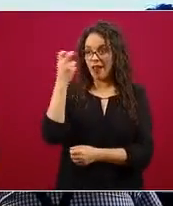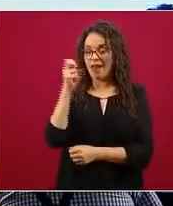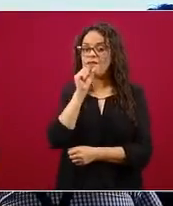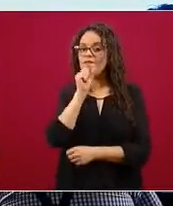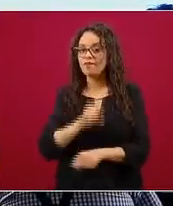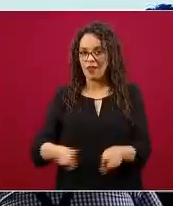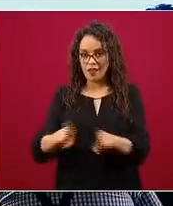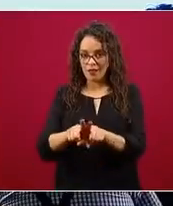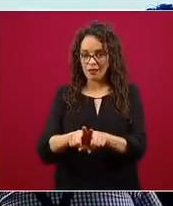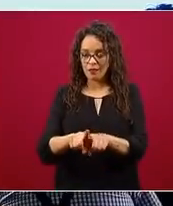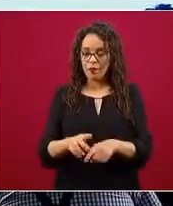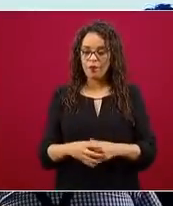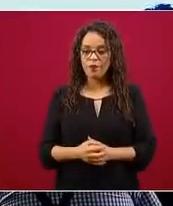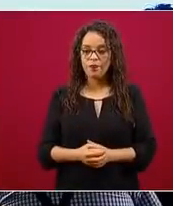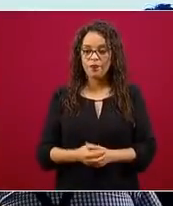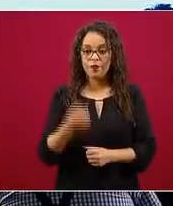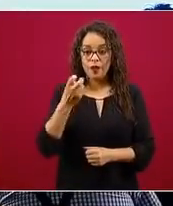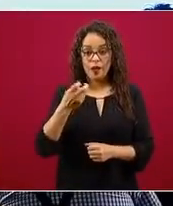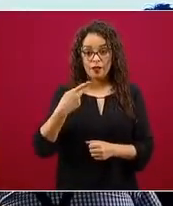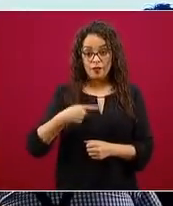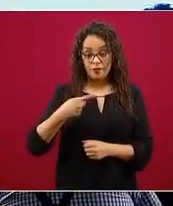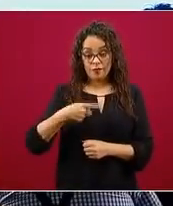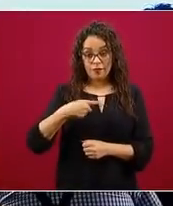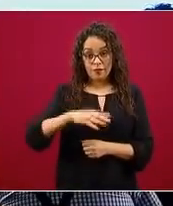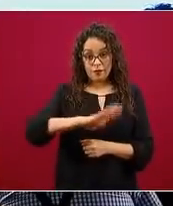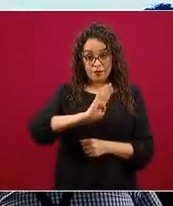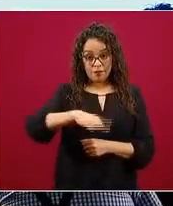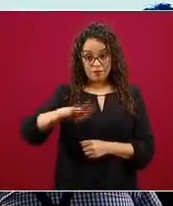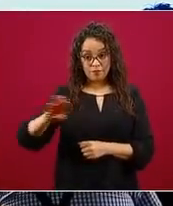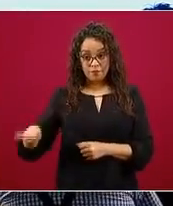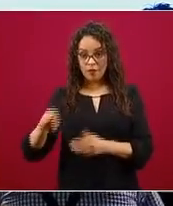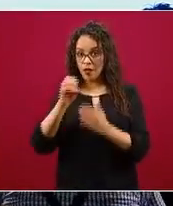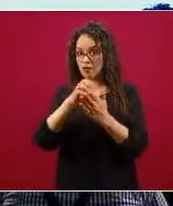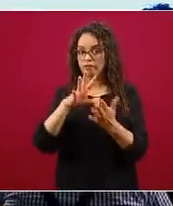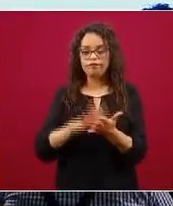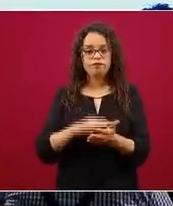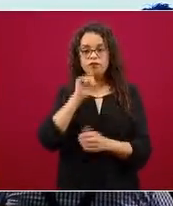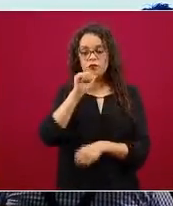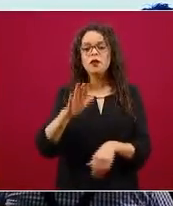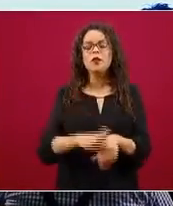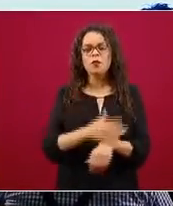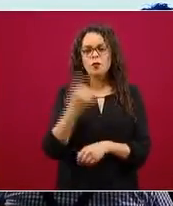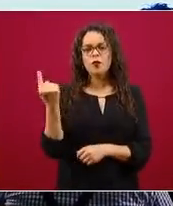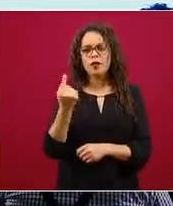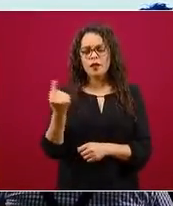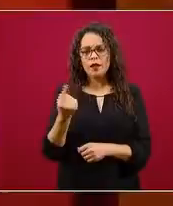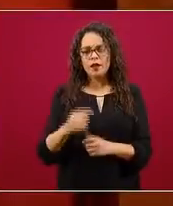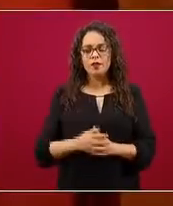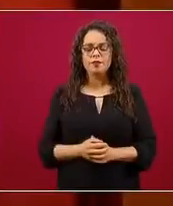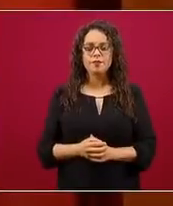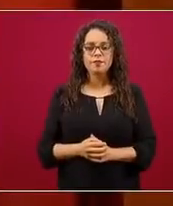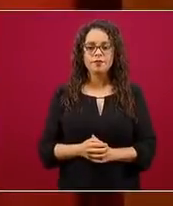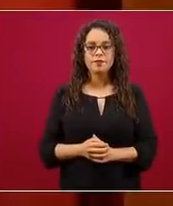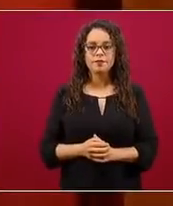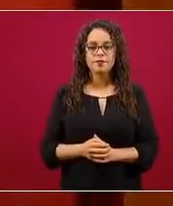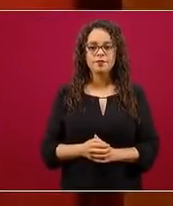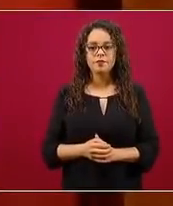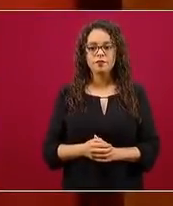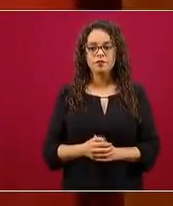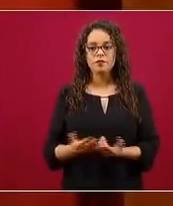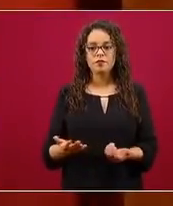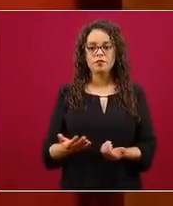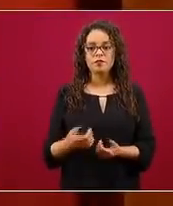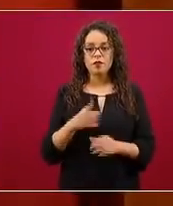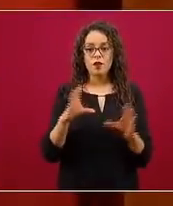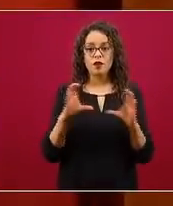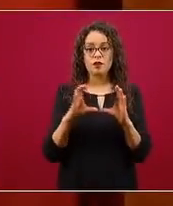Estas defunciones no se encontraban registradas básicamente debido a que no estaba digitalizado el